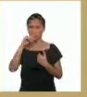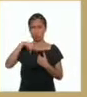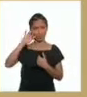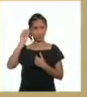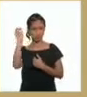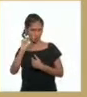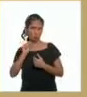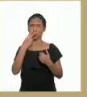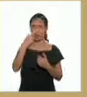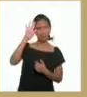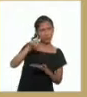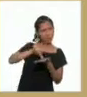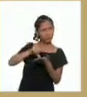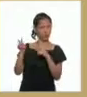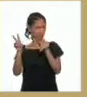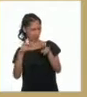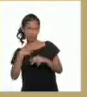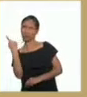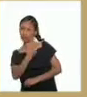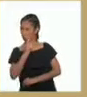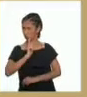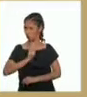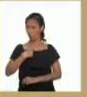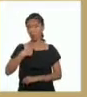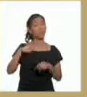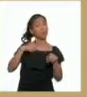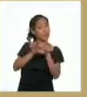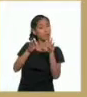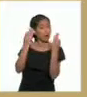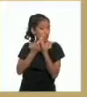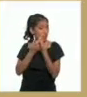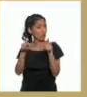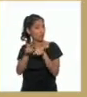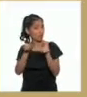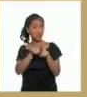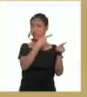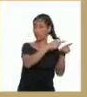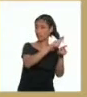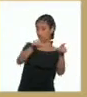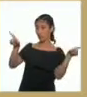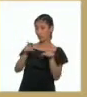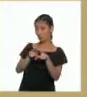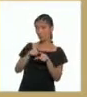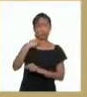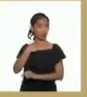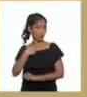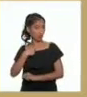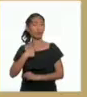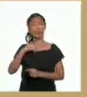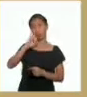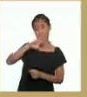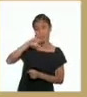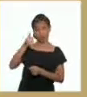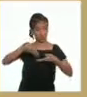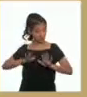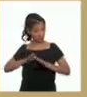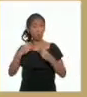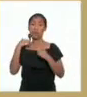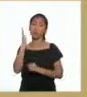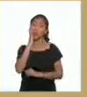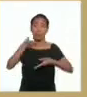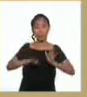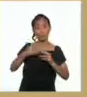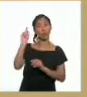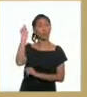entonces dije no soy la única porque mi familia es de distintos lugares yo soy de Ica mi mamá